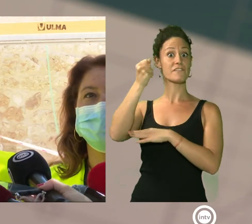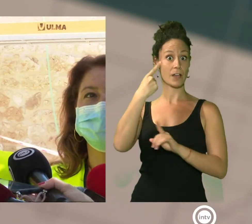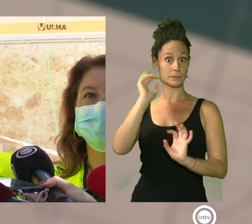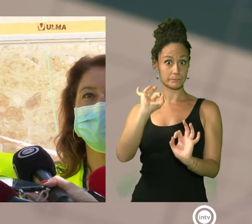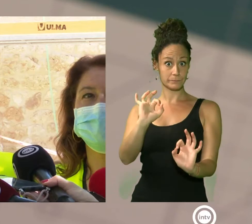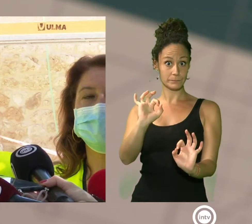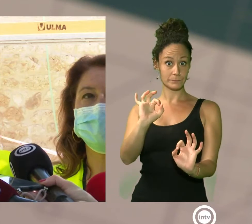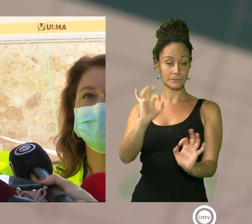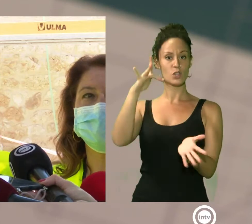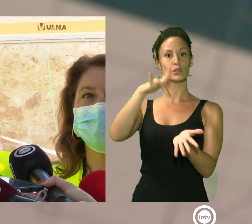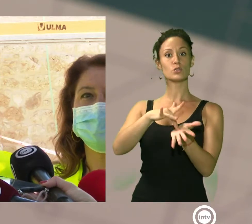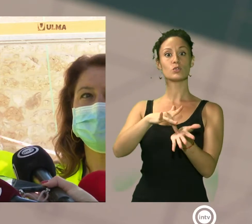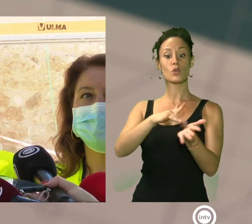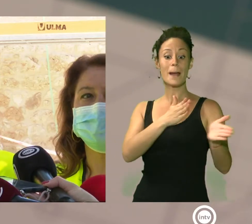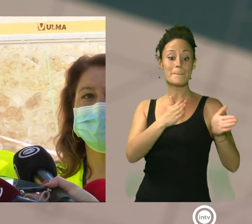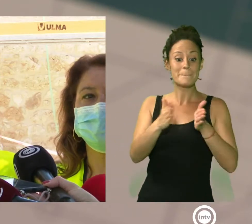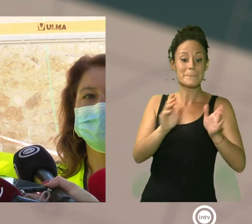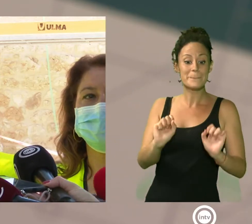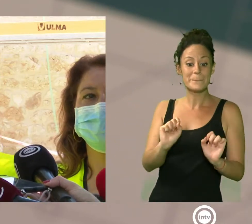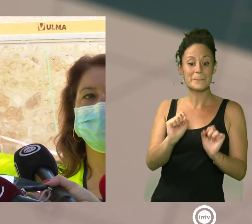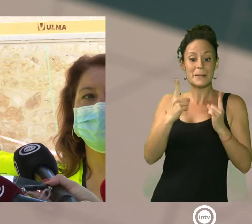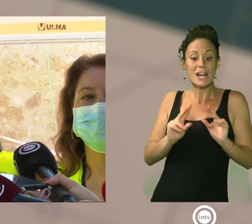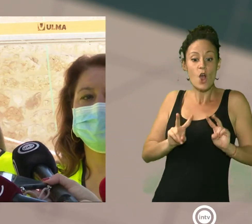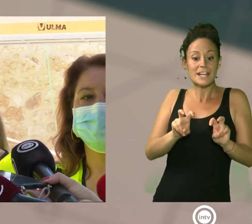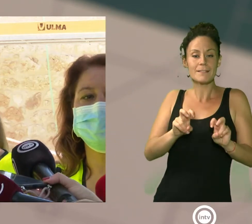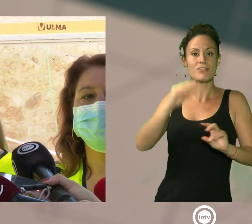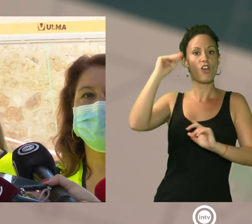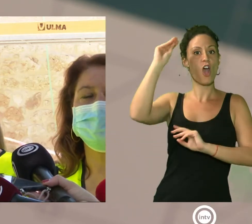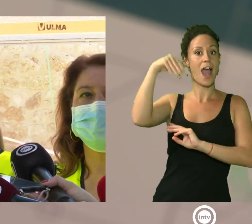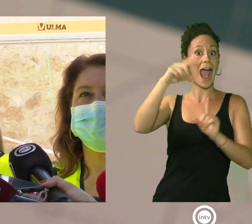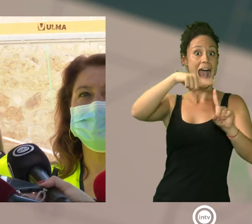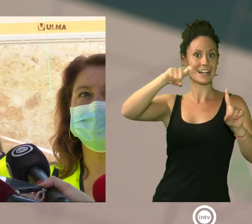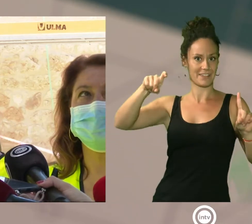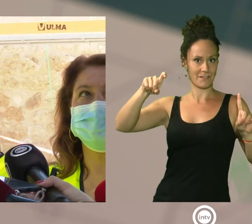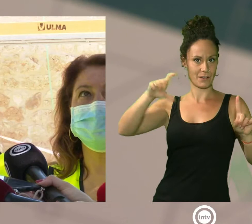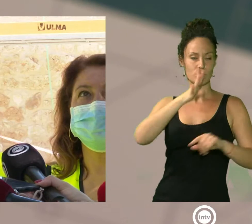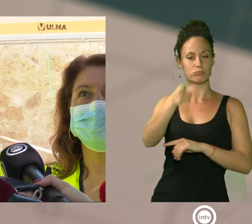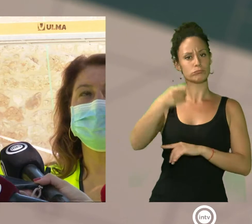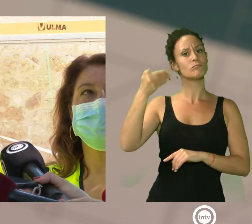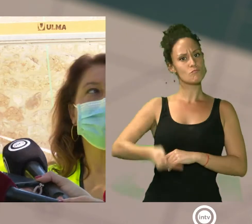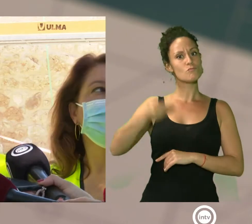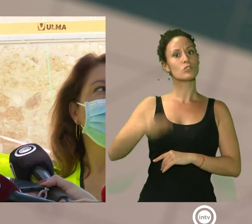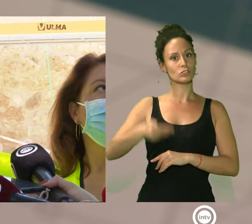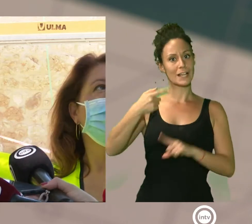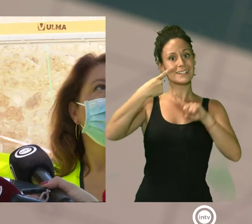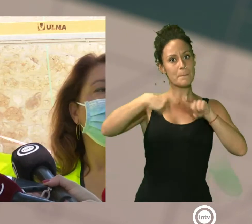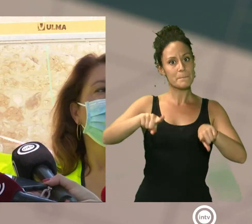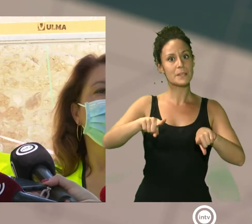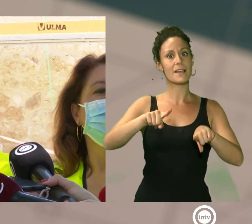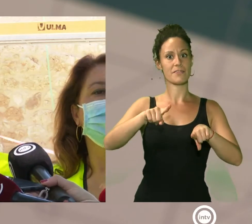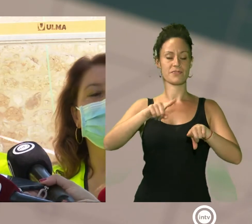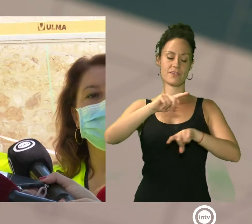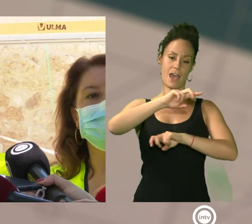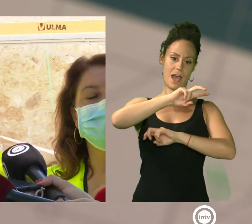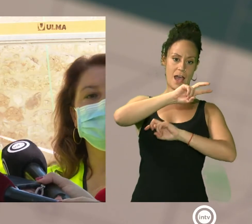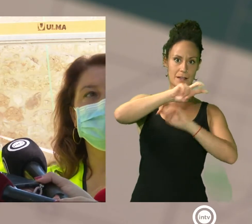primeros momentos de la Alcazaba. Por eso es tan importante la recuperación de esa pieza, de los orígenes